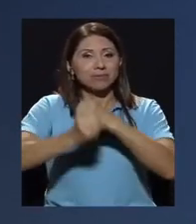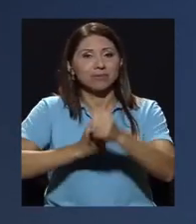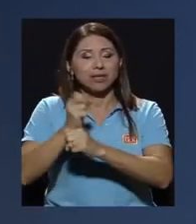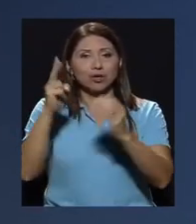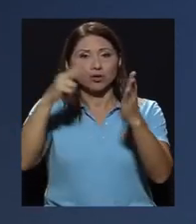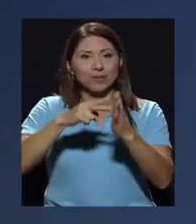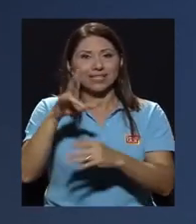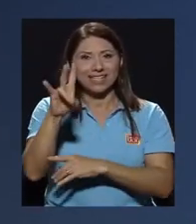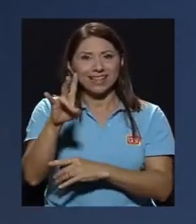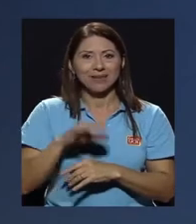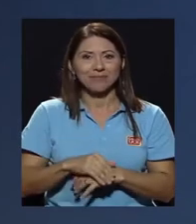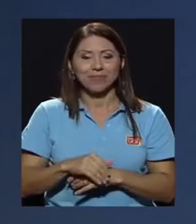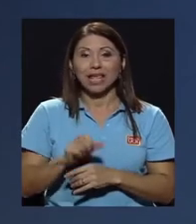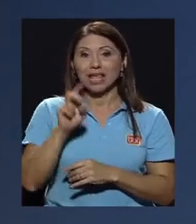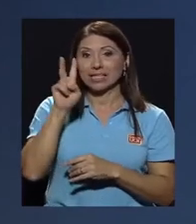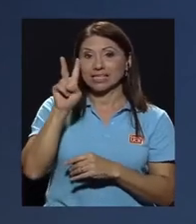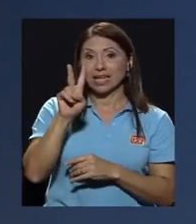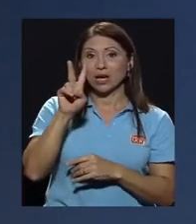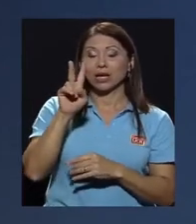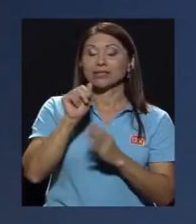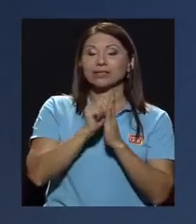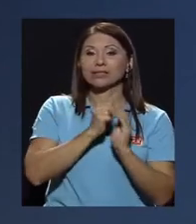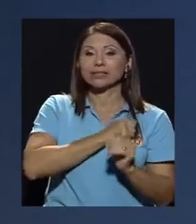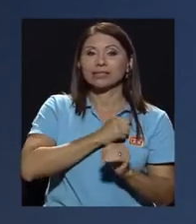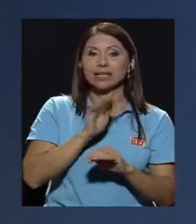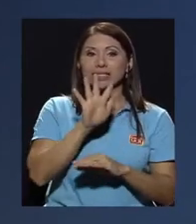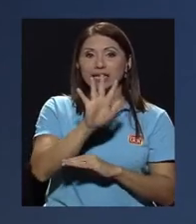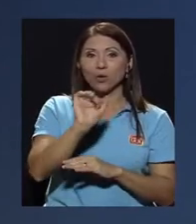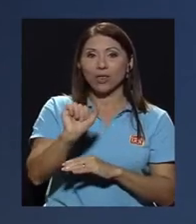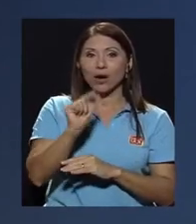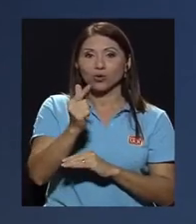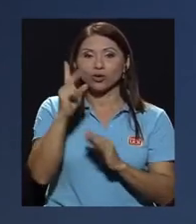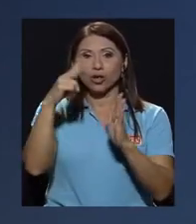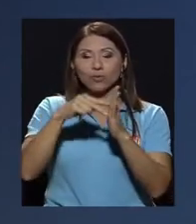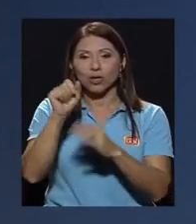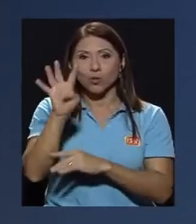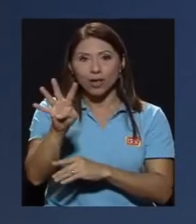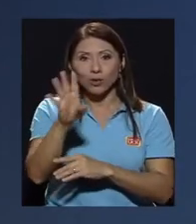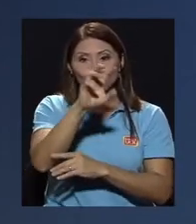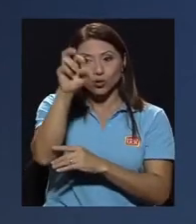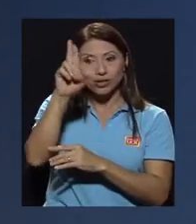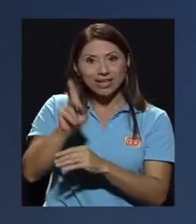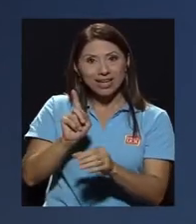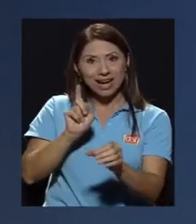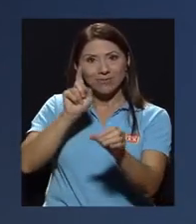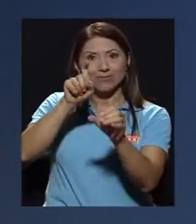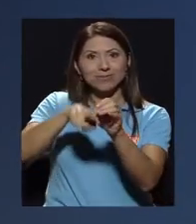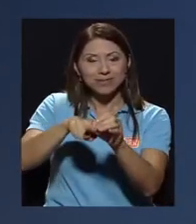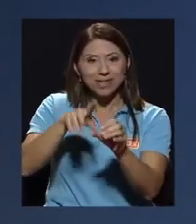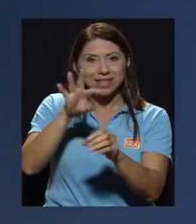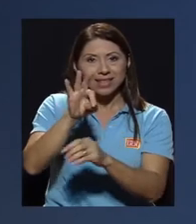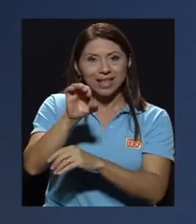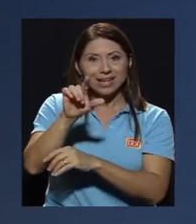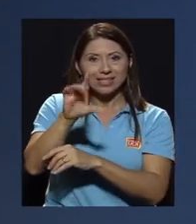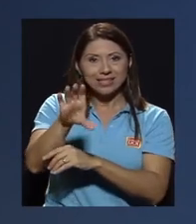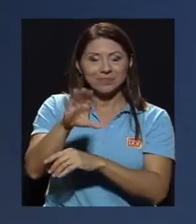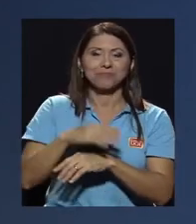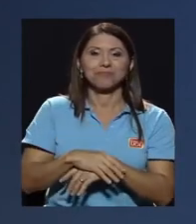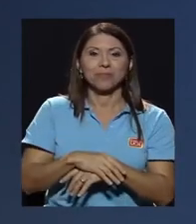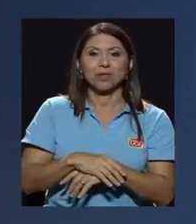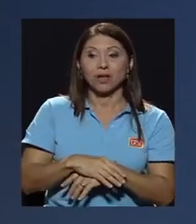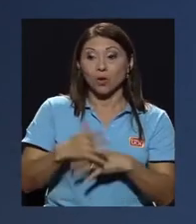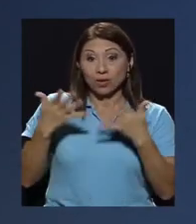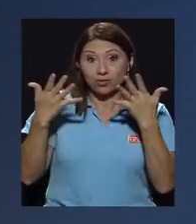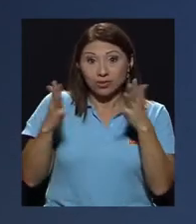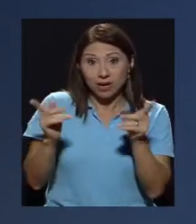el 5 de agosto del 2004 es cuando Costa Rica decide ser parte de este Tratado de Libre de Comercio cuando